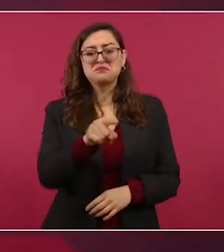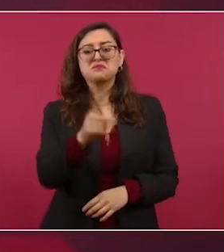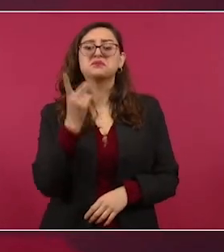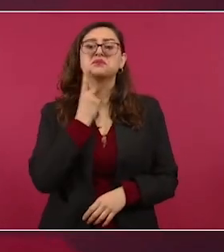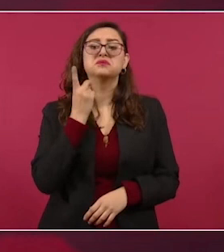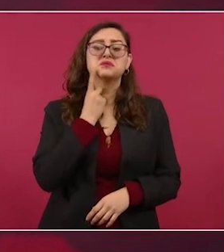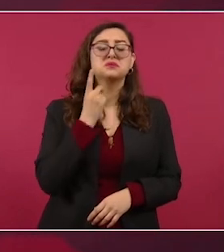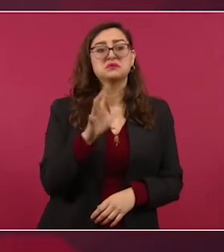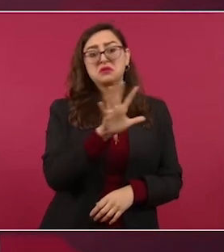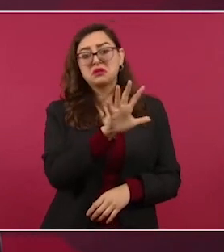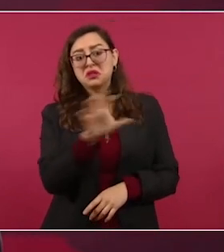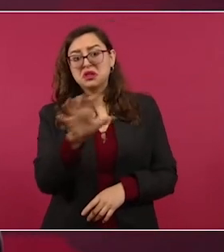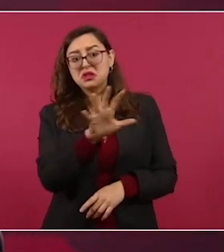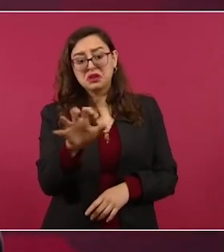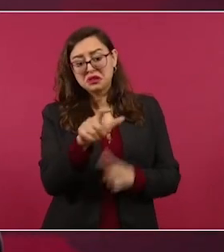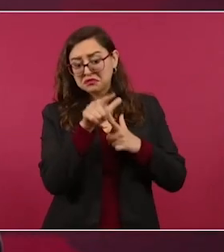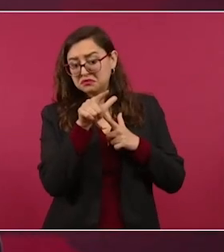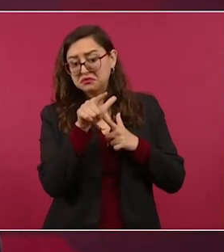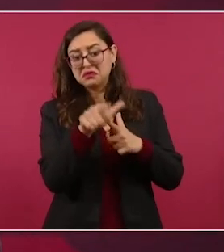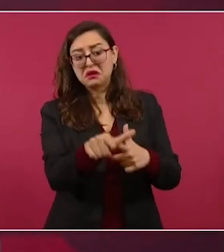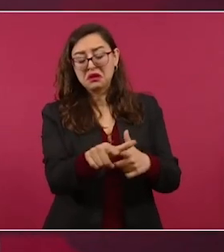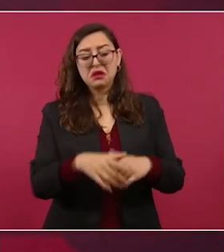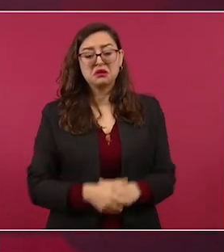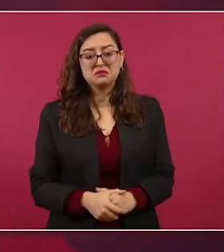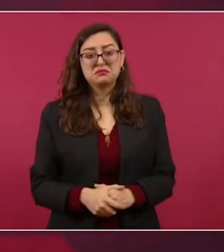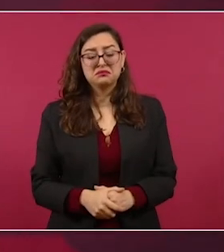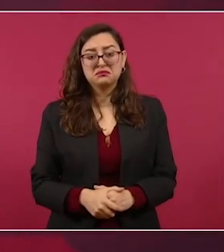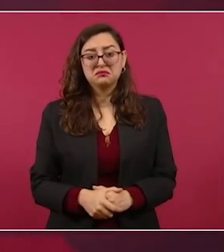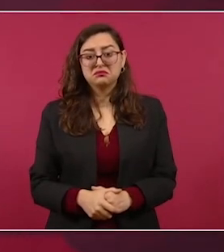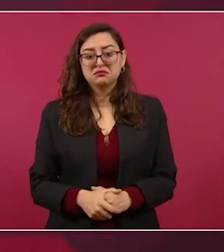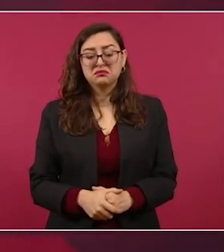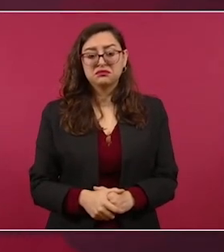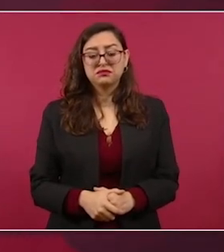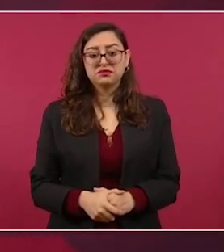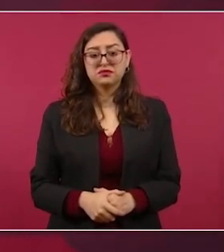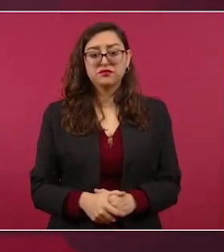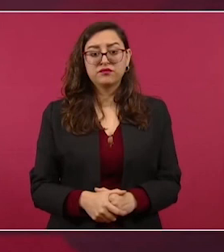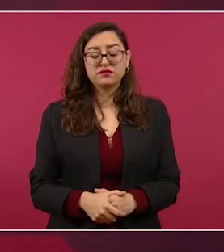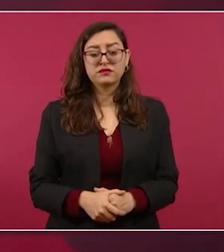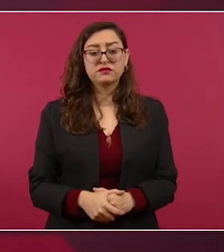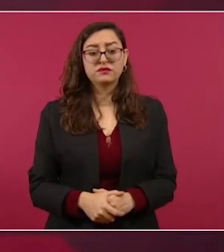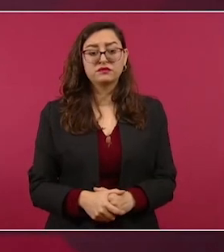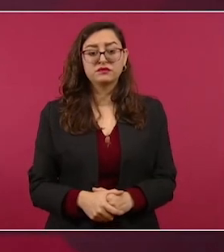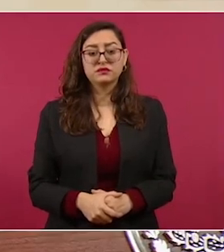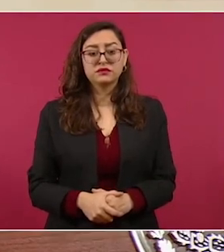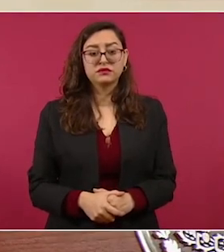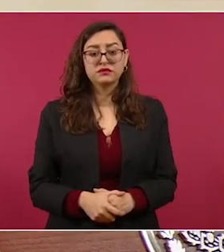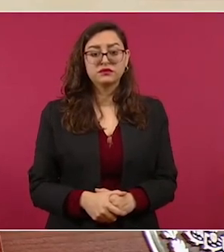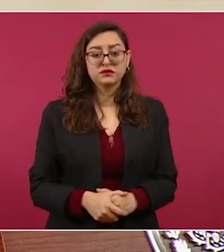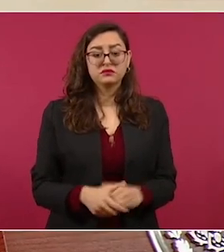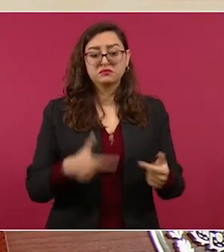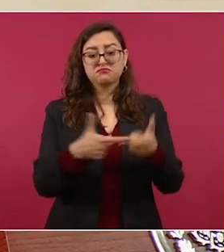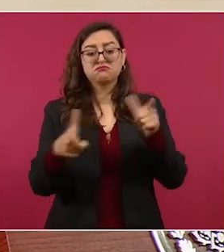nosotros planteamos que fuesen 300, van a seguir recibiendo los